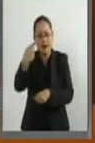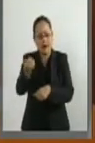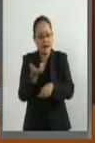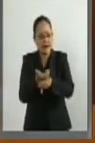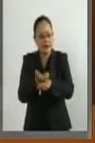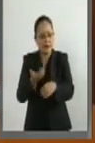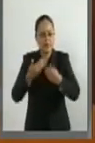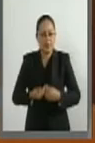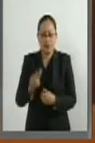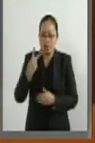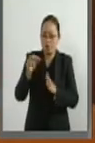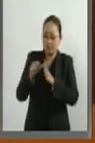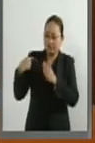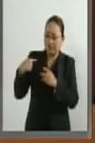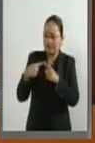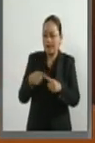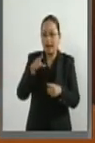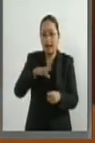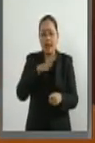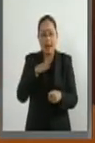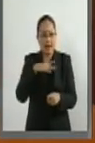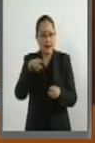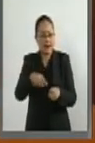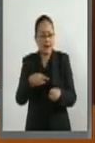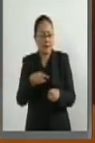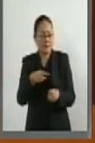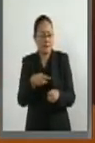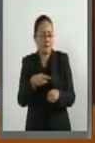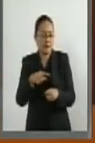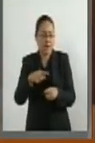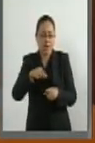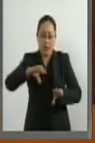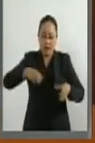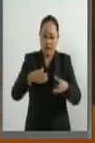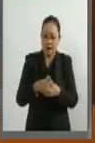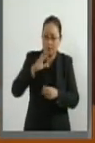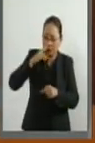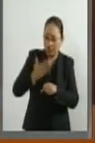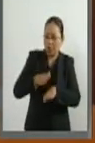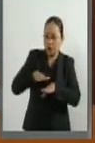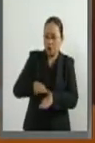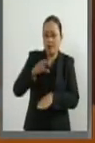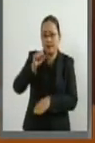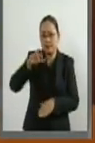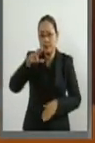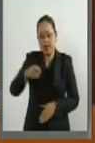meses en que ha estado al frente de la Cancillería, reconocemos su trabajo,